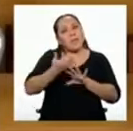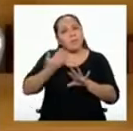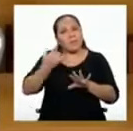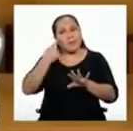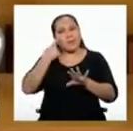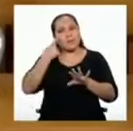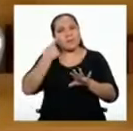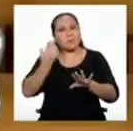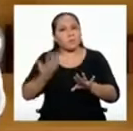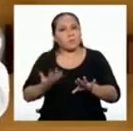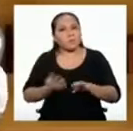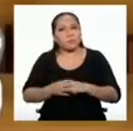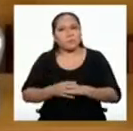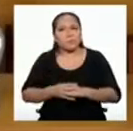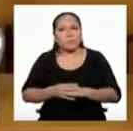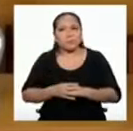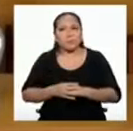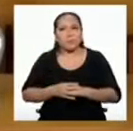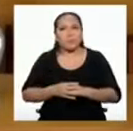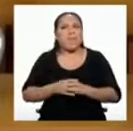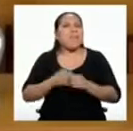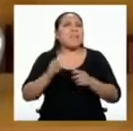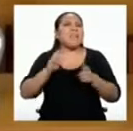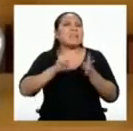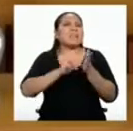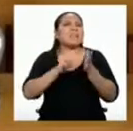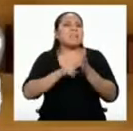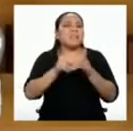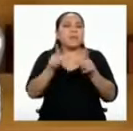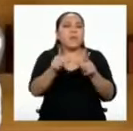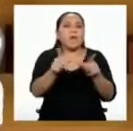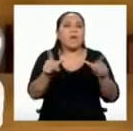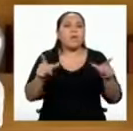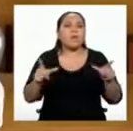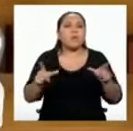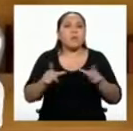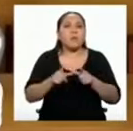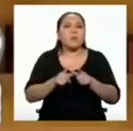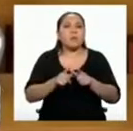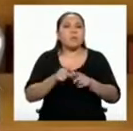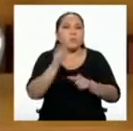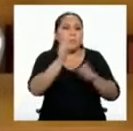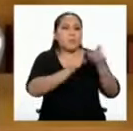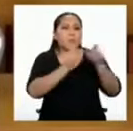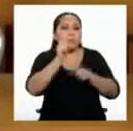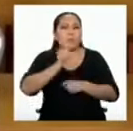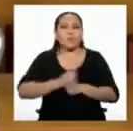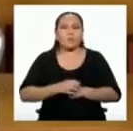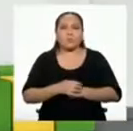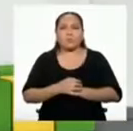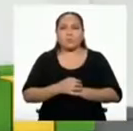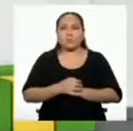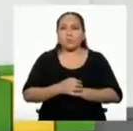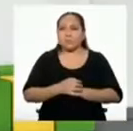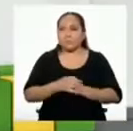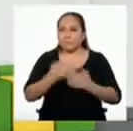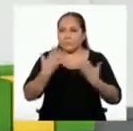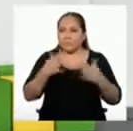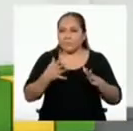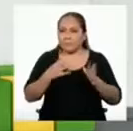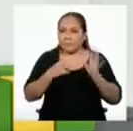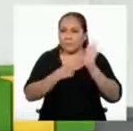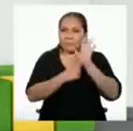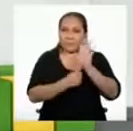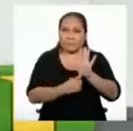es ¿Qué es el espacio público? Yanira, es hora de utilizarlo.